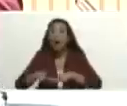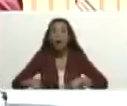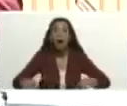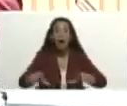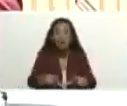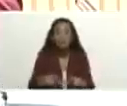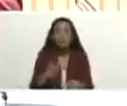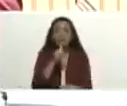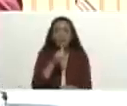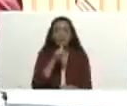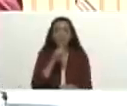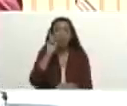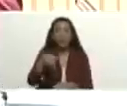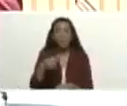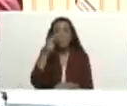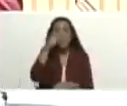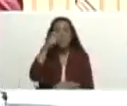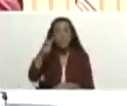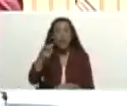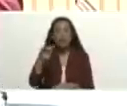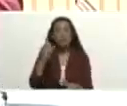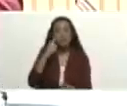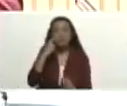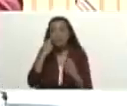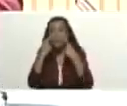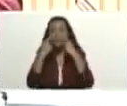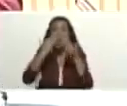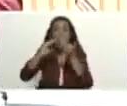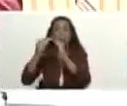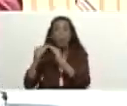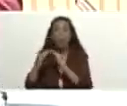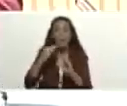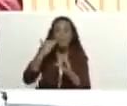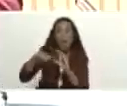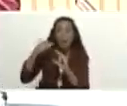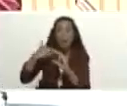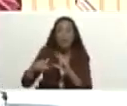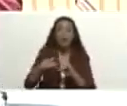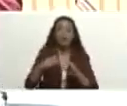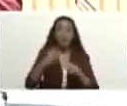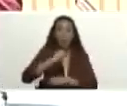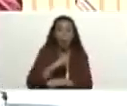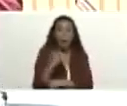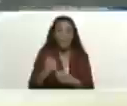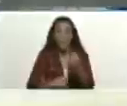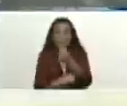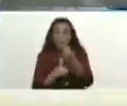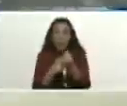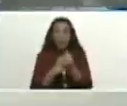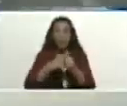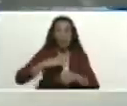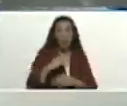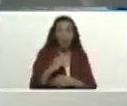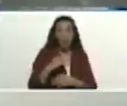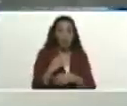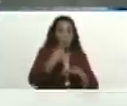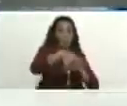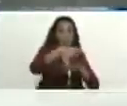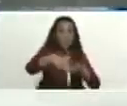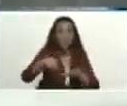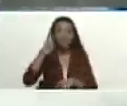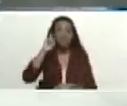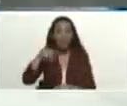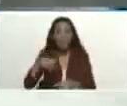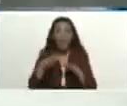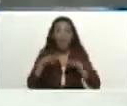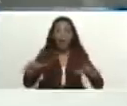Hemos estado, bueno, encima, enviando apoyos aquí, enviando apoyos allá. He visto la